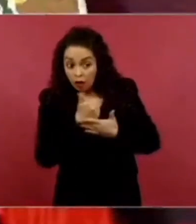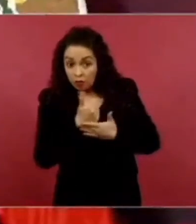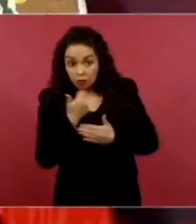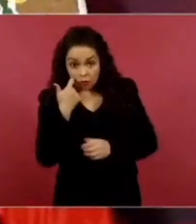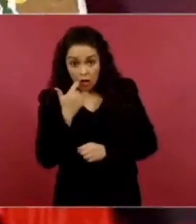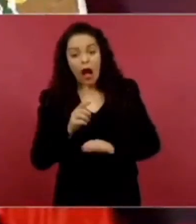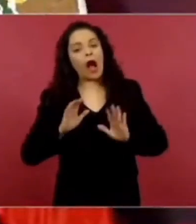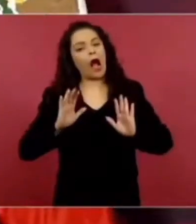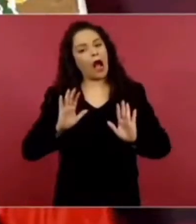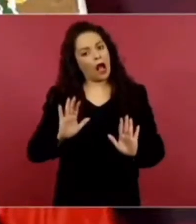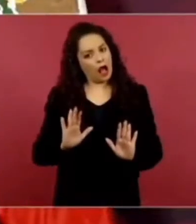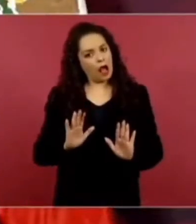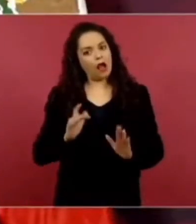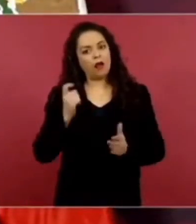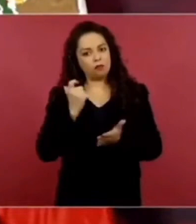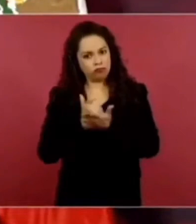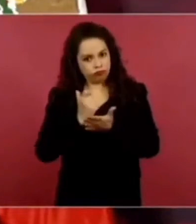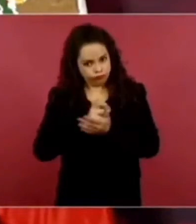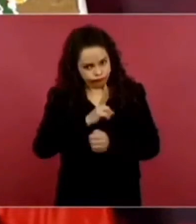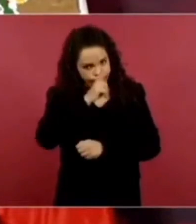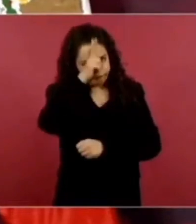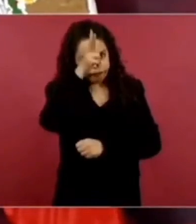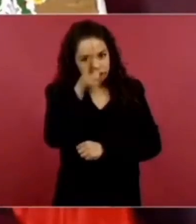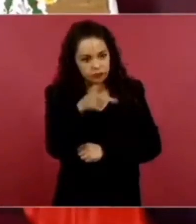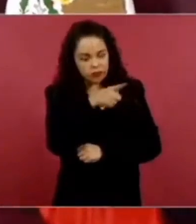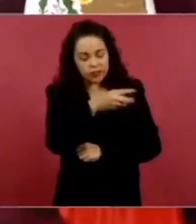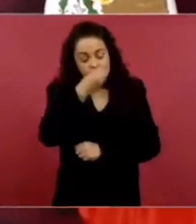entonces tienen esa esa base social